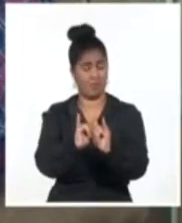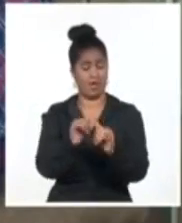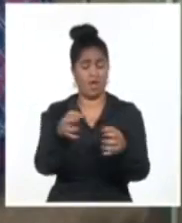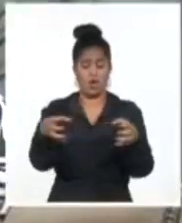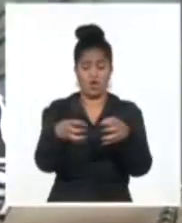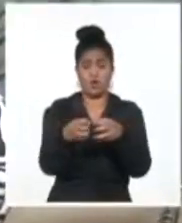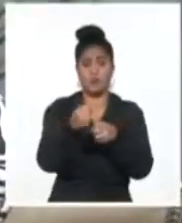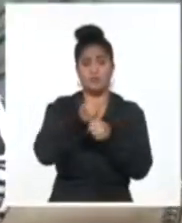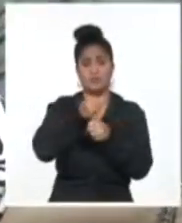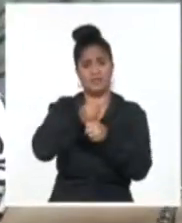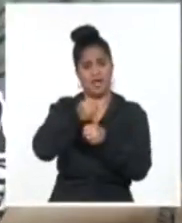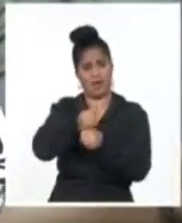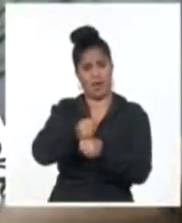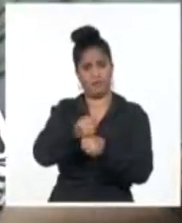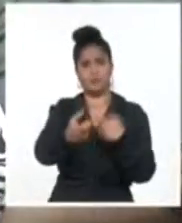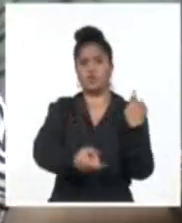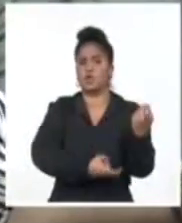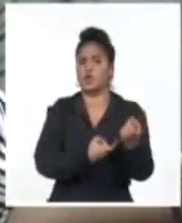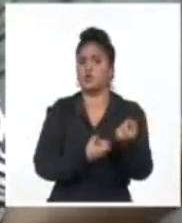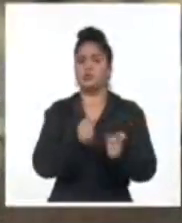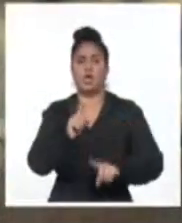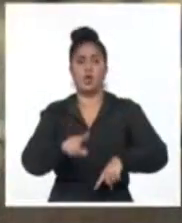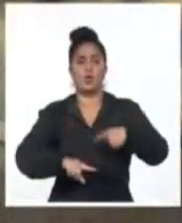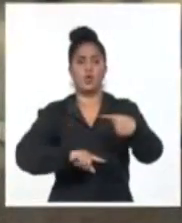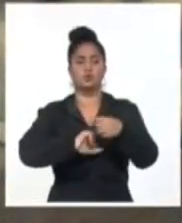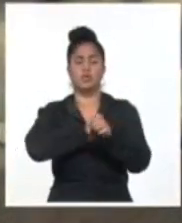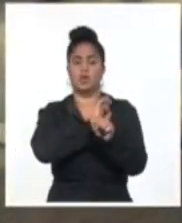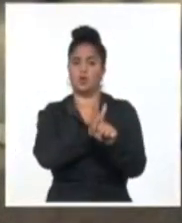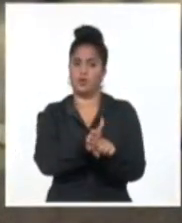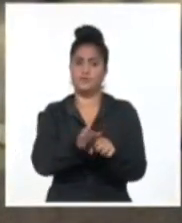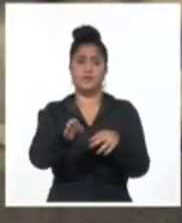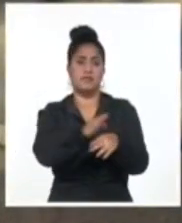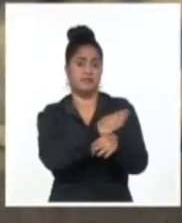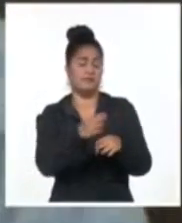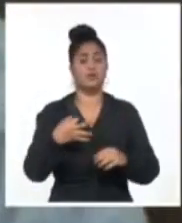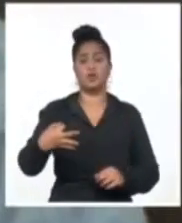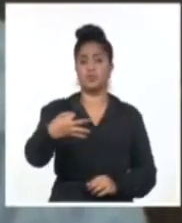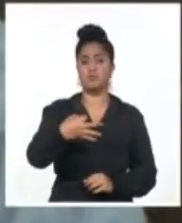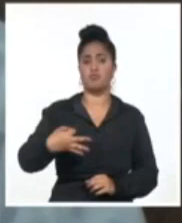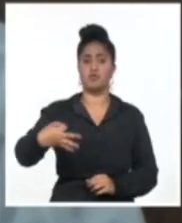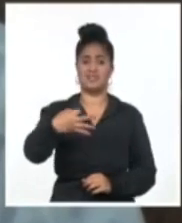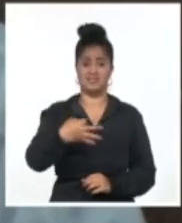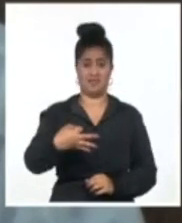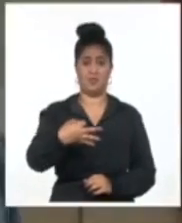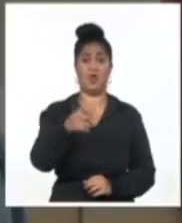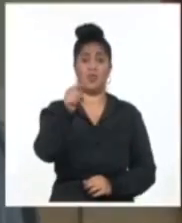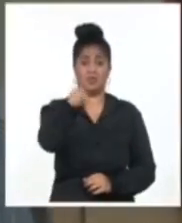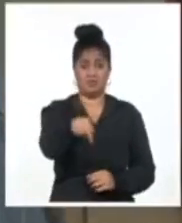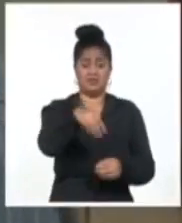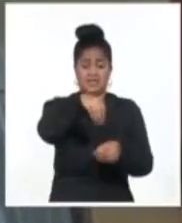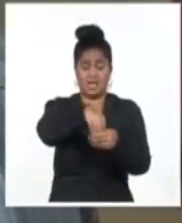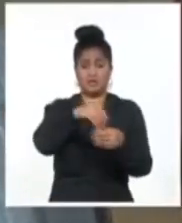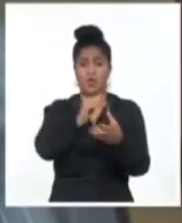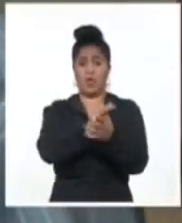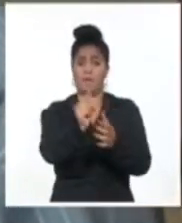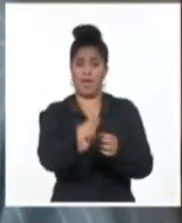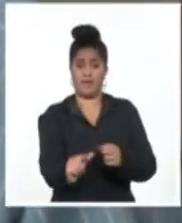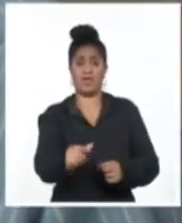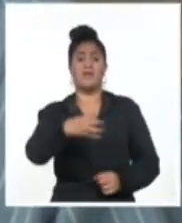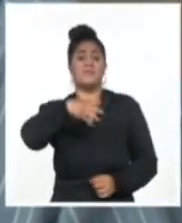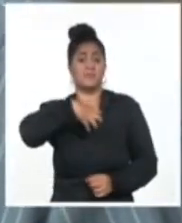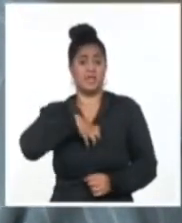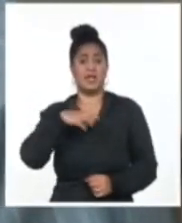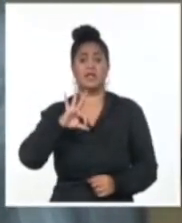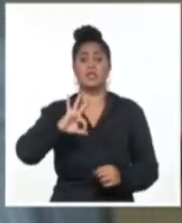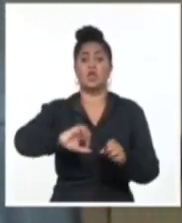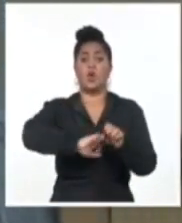Grupo de Trabajo Temporal de Enfrentamiento a la COVID-19. En varios municipios circula la variante Omicron. Refirió al director de Salud Pública en el